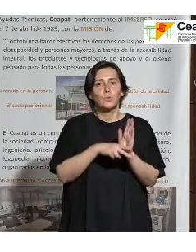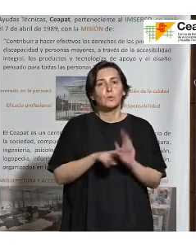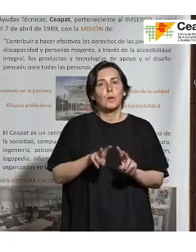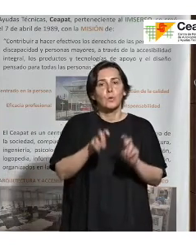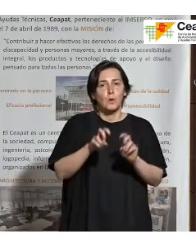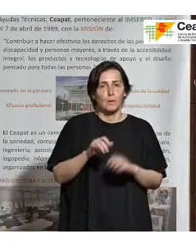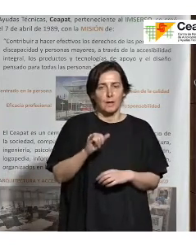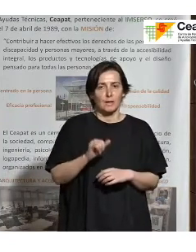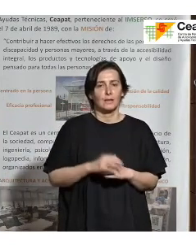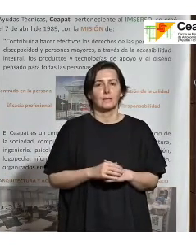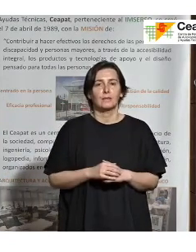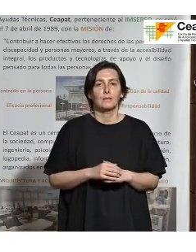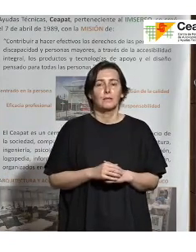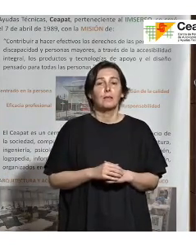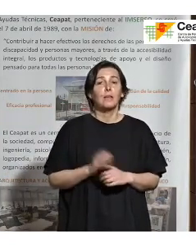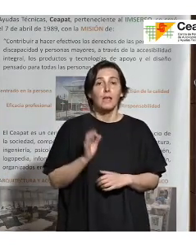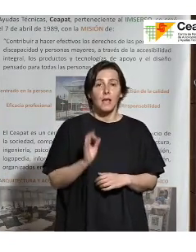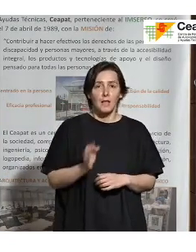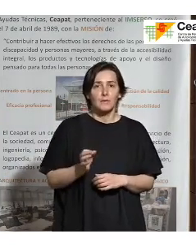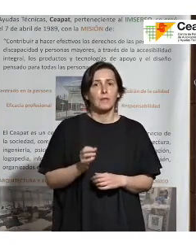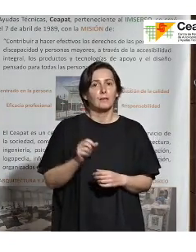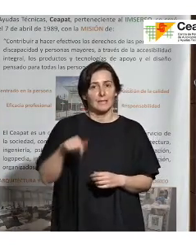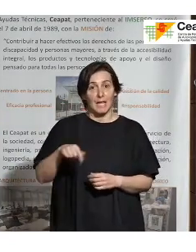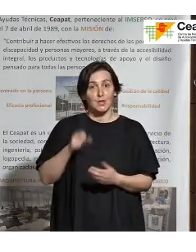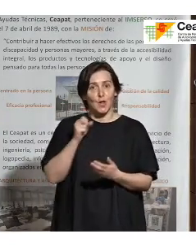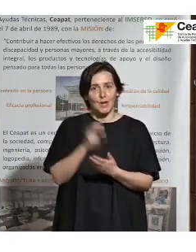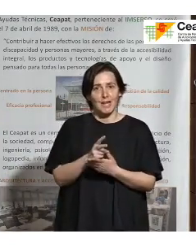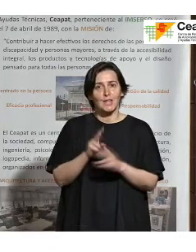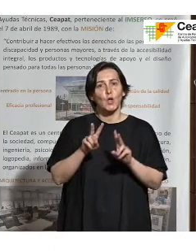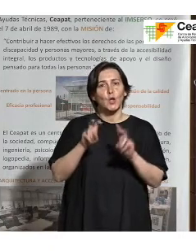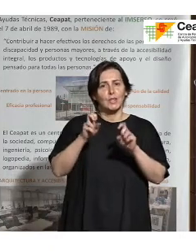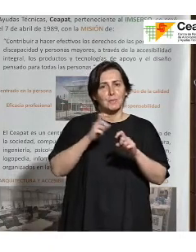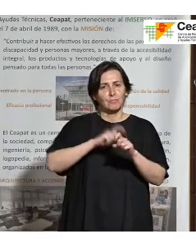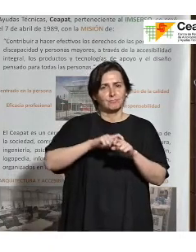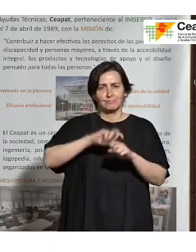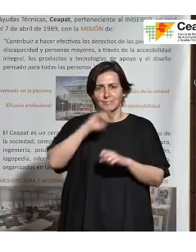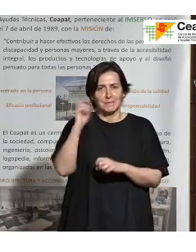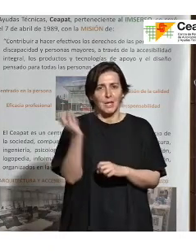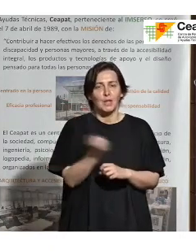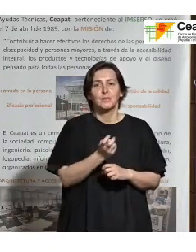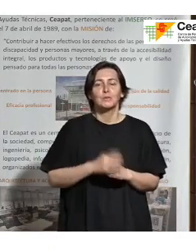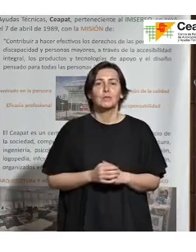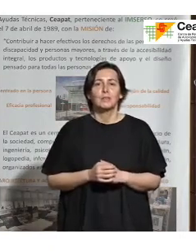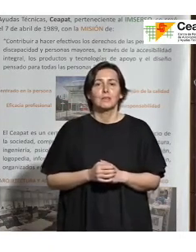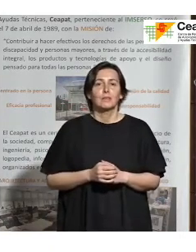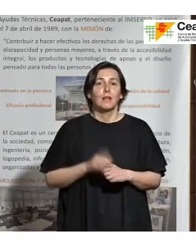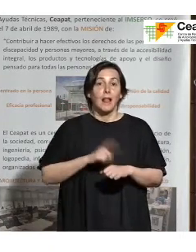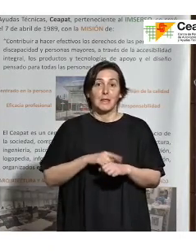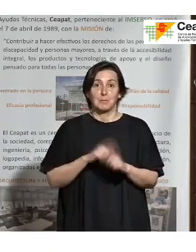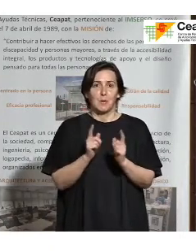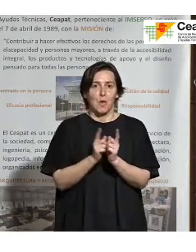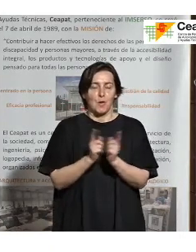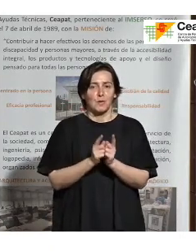y desde luego esto también era un reto abordar tantos aspectos, tantos temas en el tiempo que